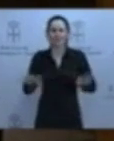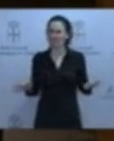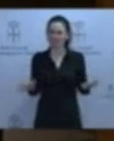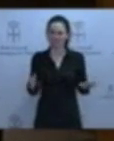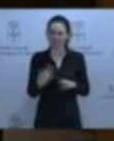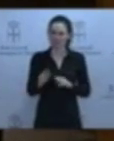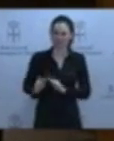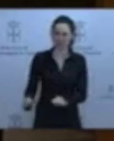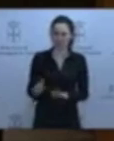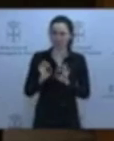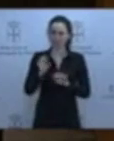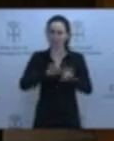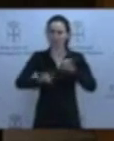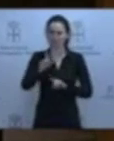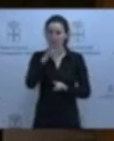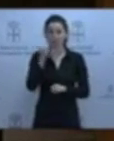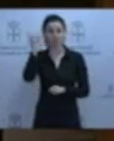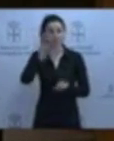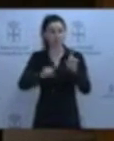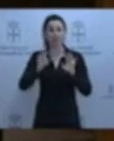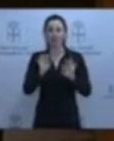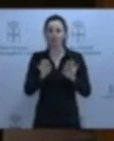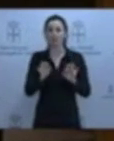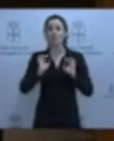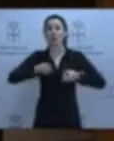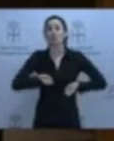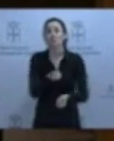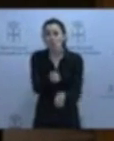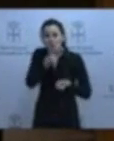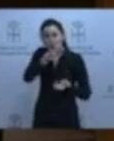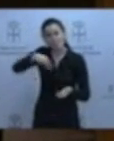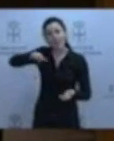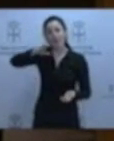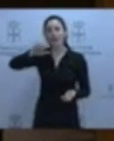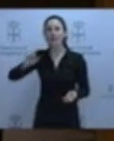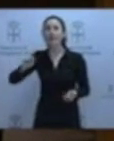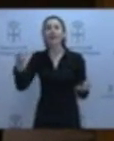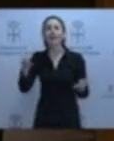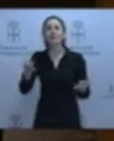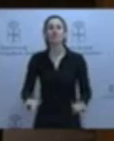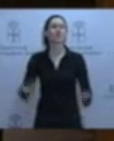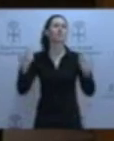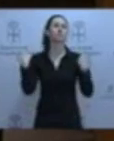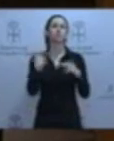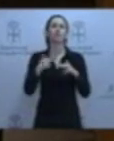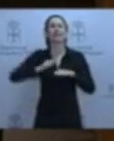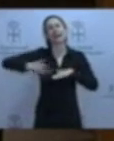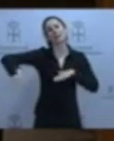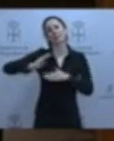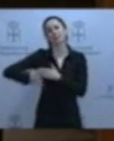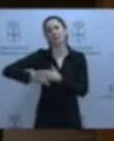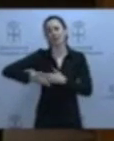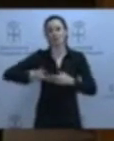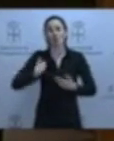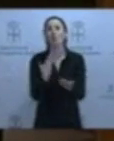y lo que realmente a usted le preocupa. Porque las revelaciones del caso Marea lo que demuestran es que hay una responsabilidad política que vaya más allá de la penal. No le pedimos